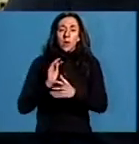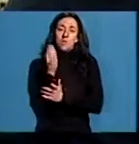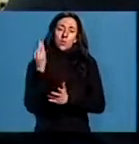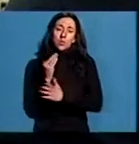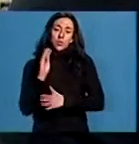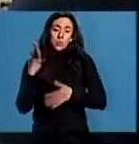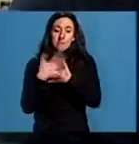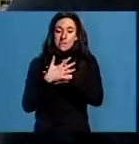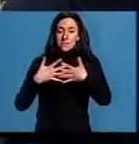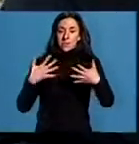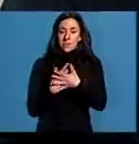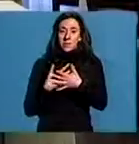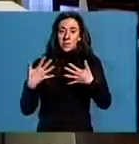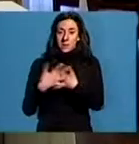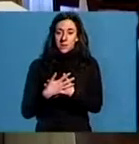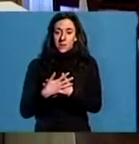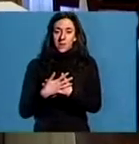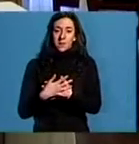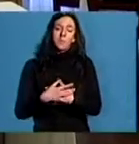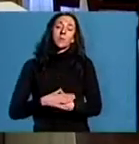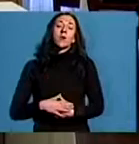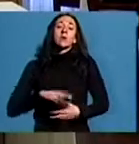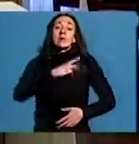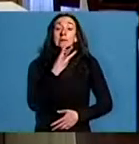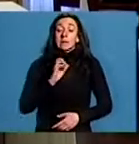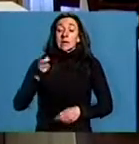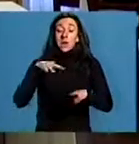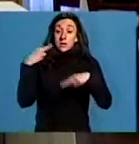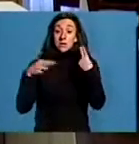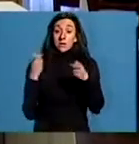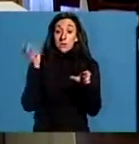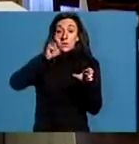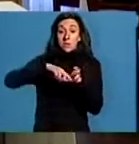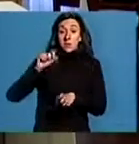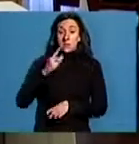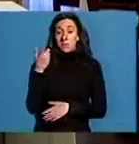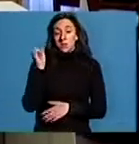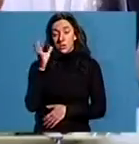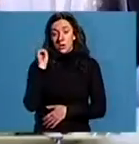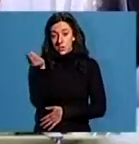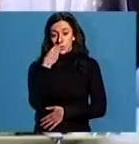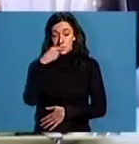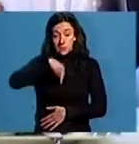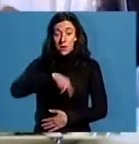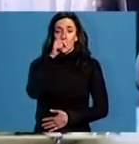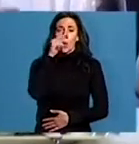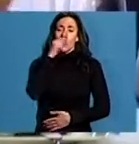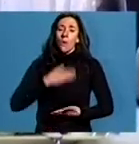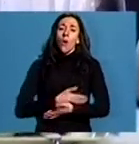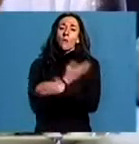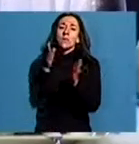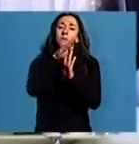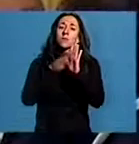combinaran así entre eles. Os 30 restaurantes que participan nas primeiras xornadas de gastronomía de Lugo ofrecen